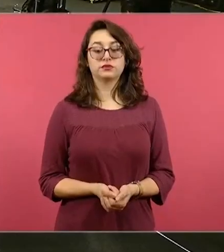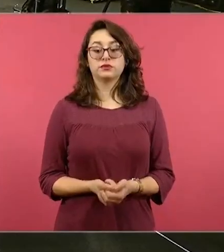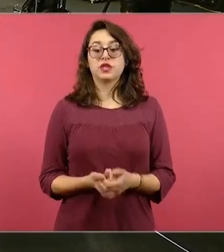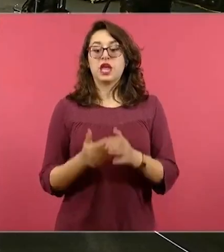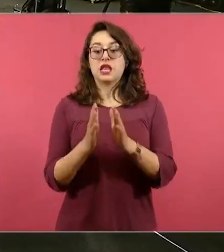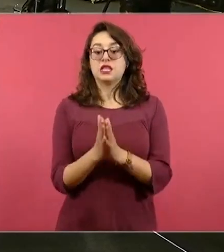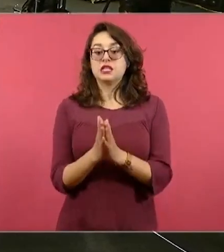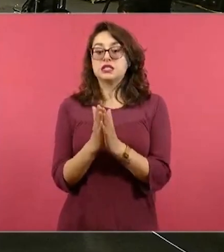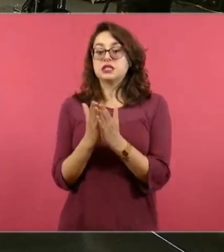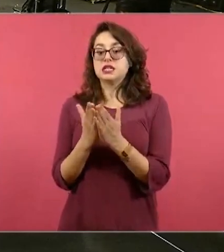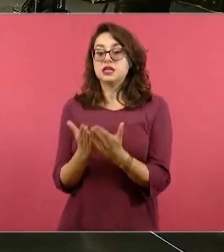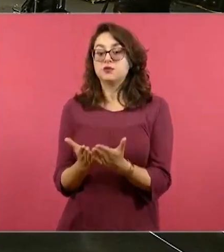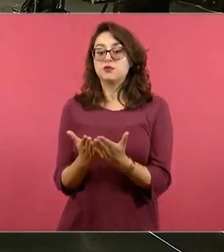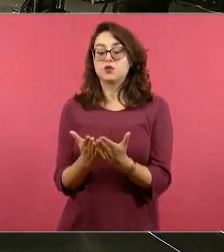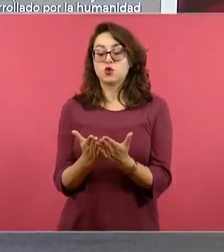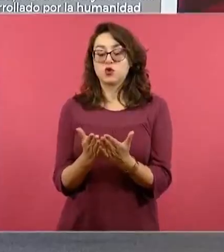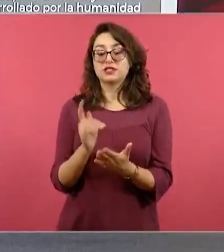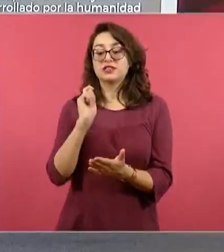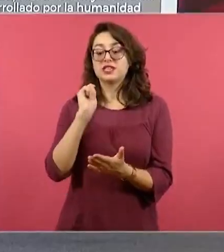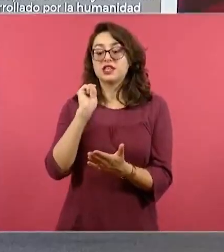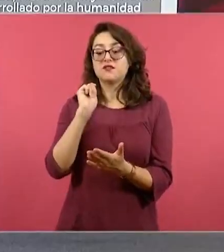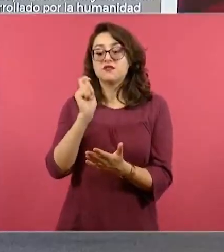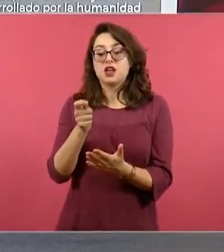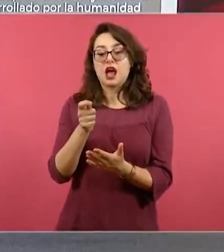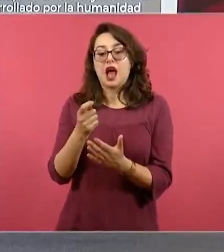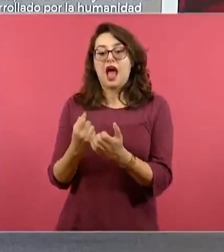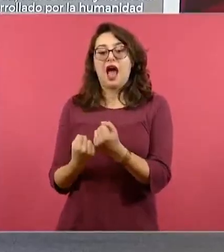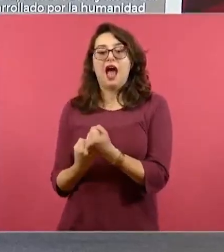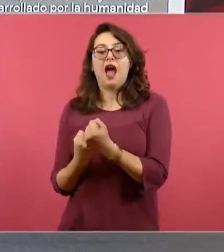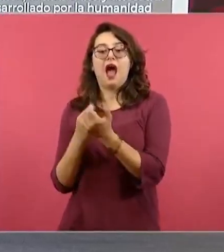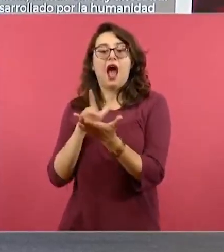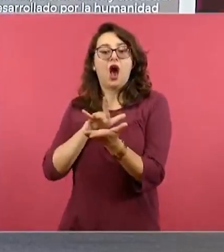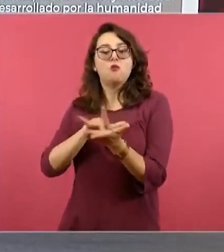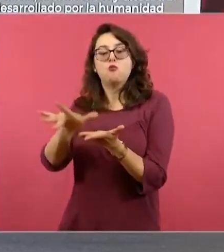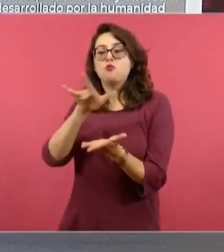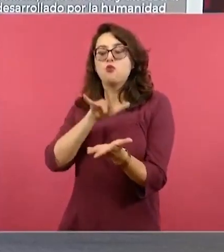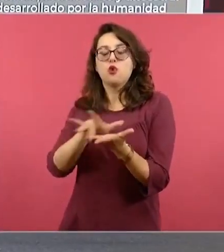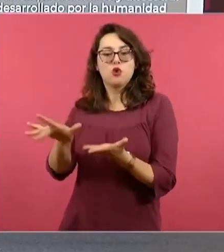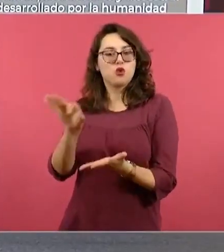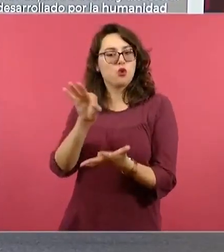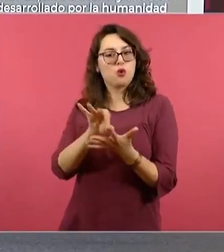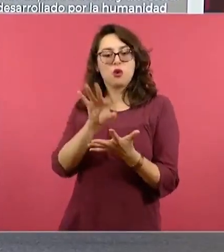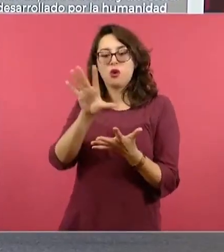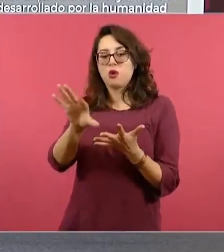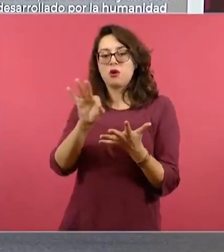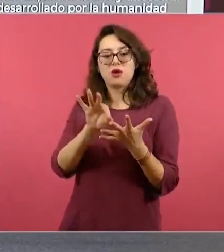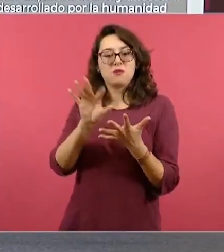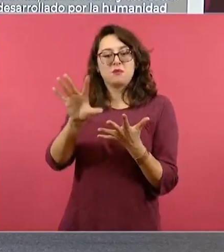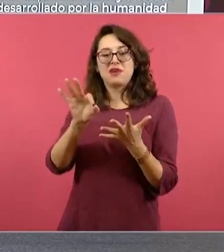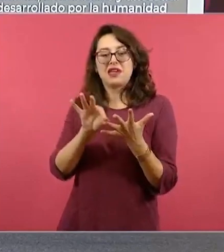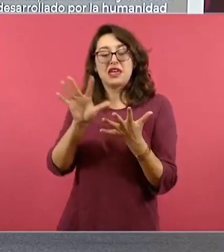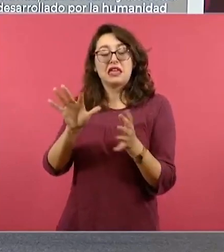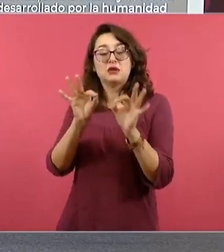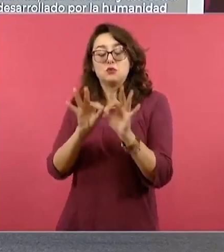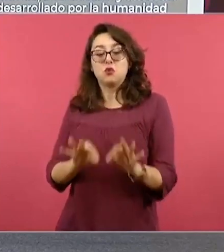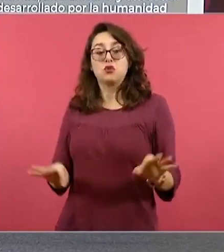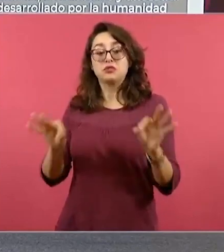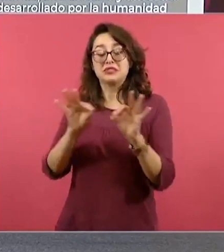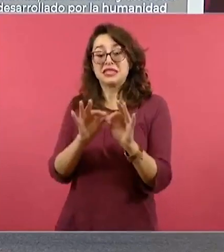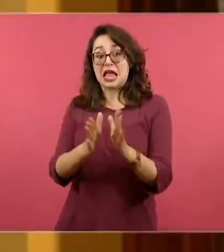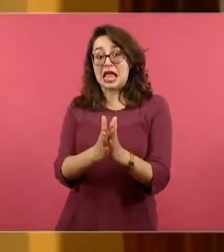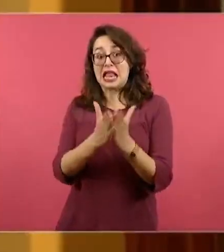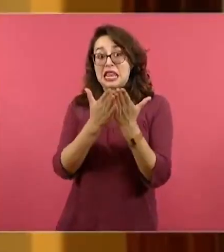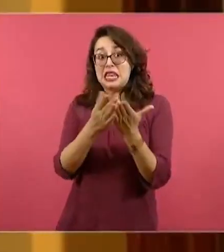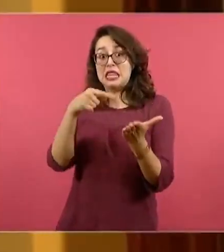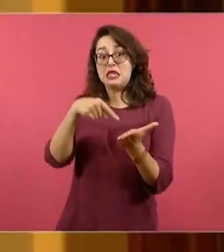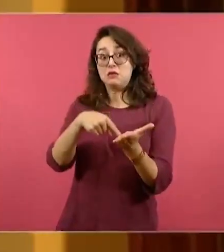es bien importante recalcarlo, compañeras y compañeros, madres, padres de familia, porque al ser una herramienta pedagógica